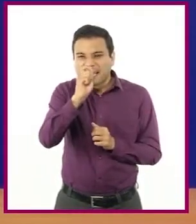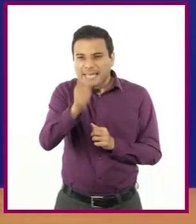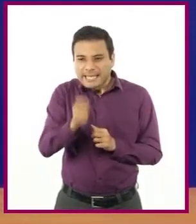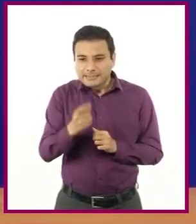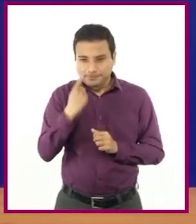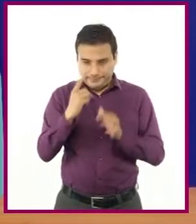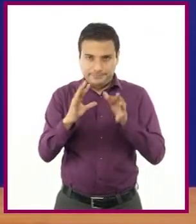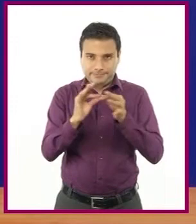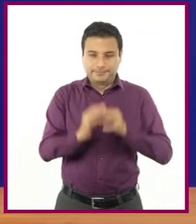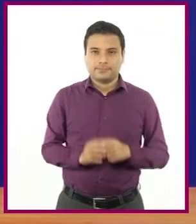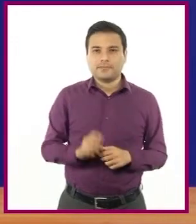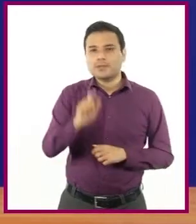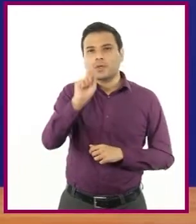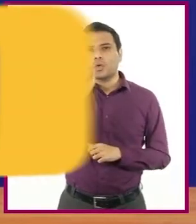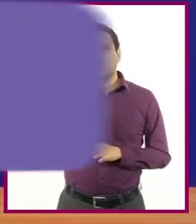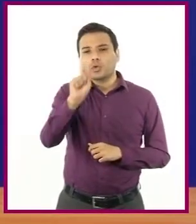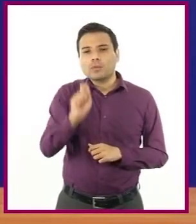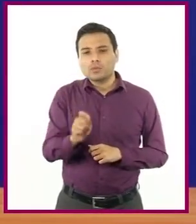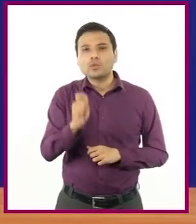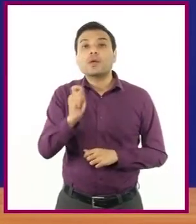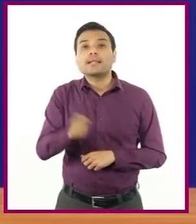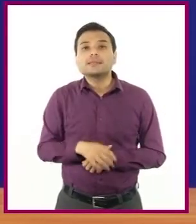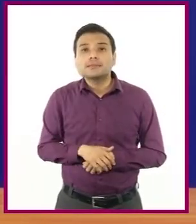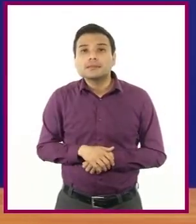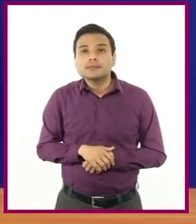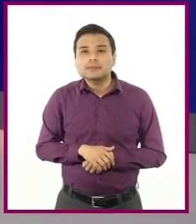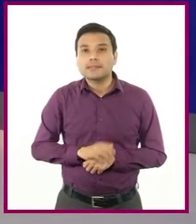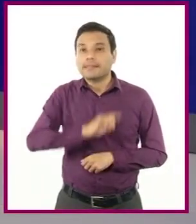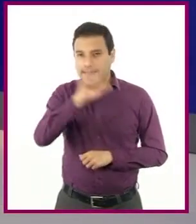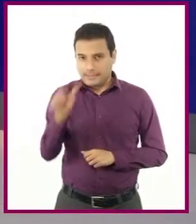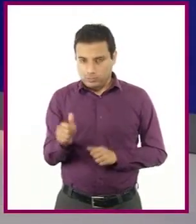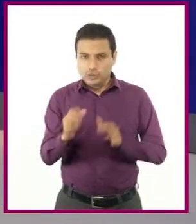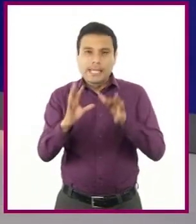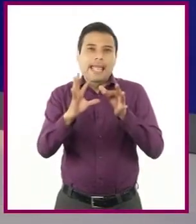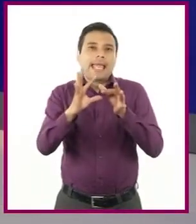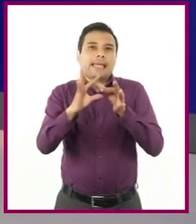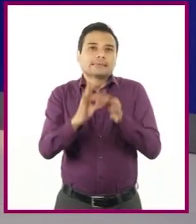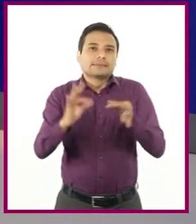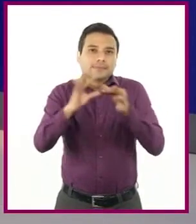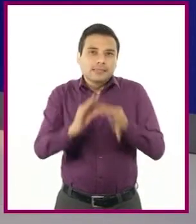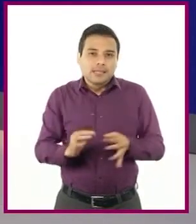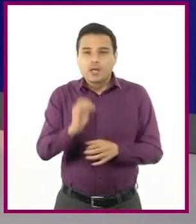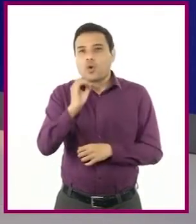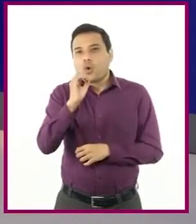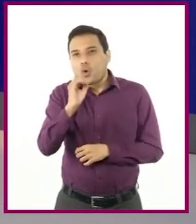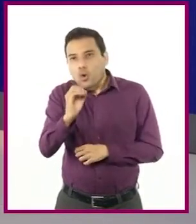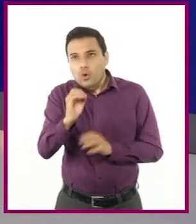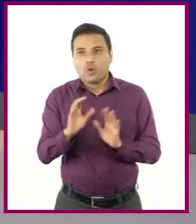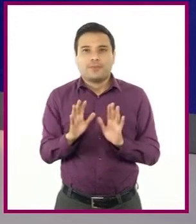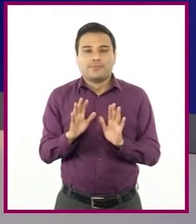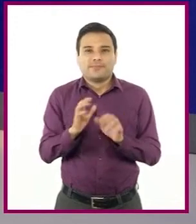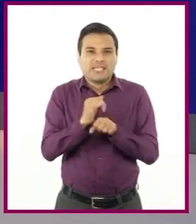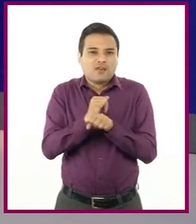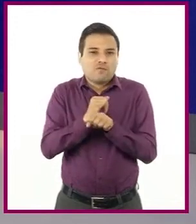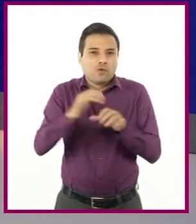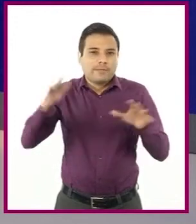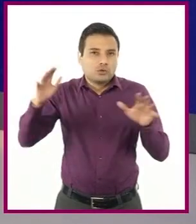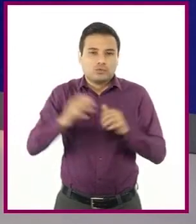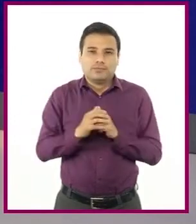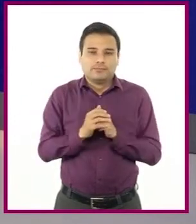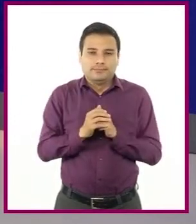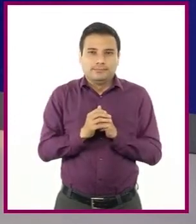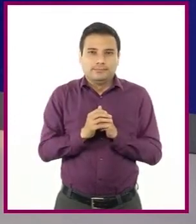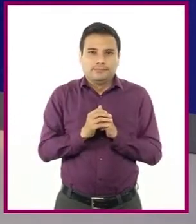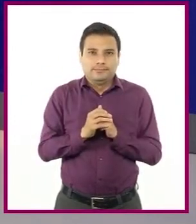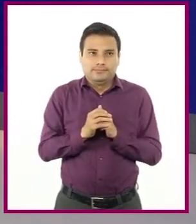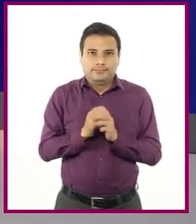Los dos puntos sirven para dar pie a la explicación o información que siempre esté en estrecha relación